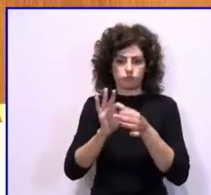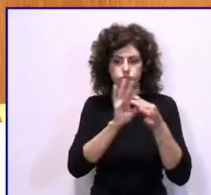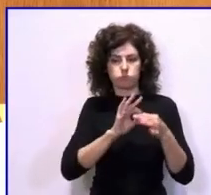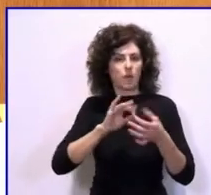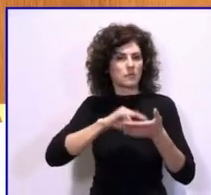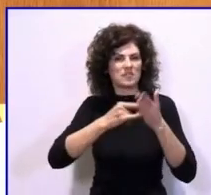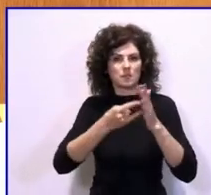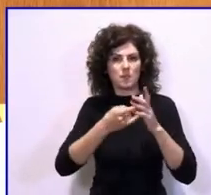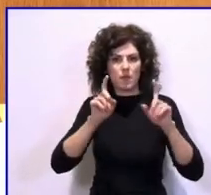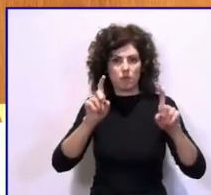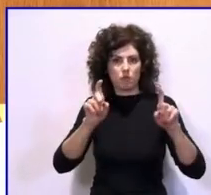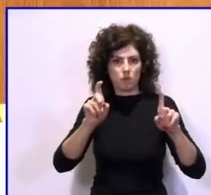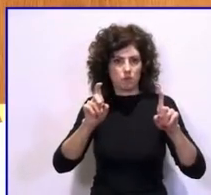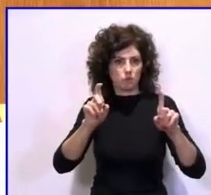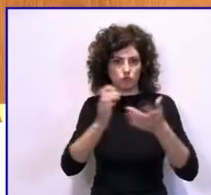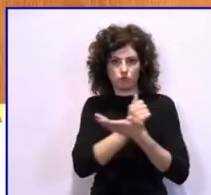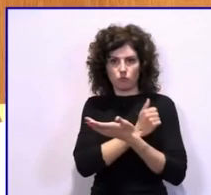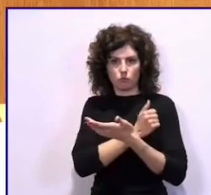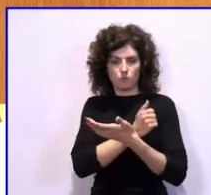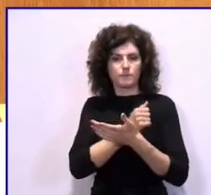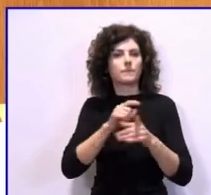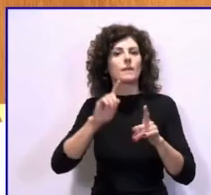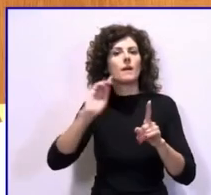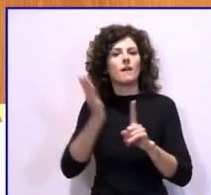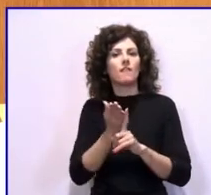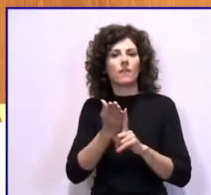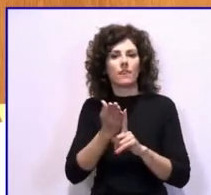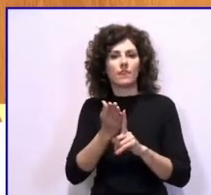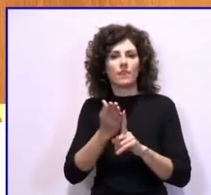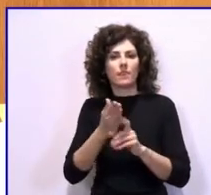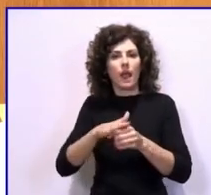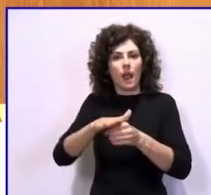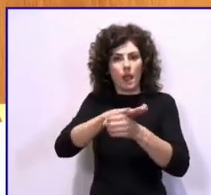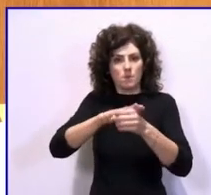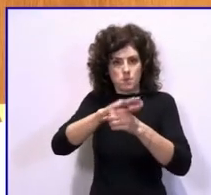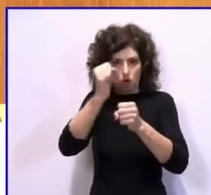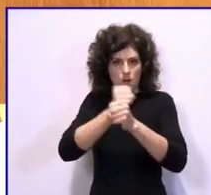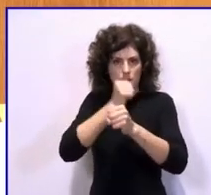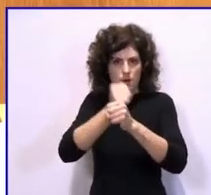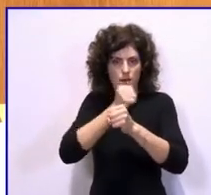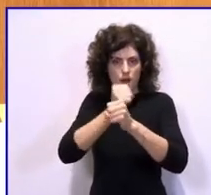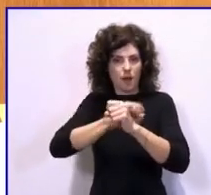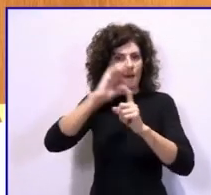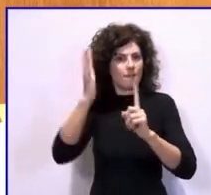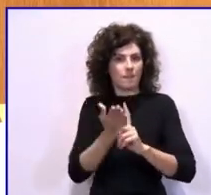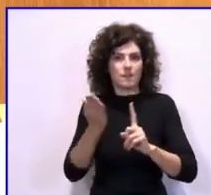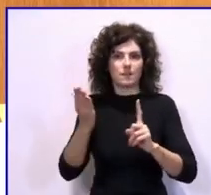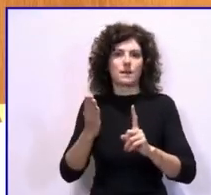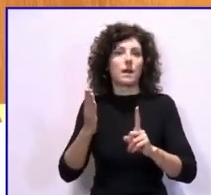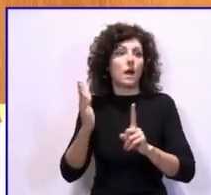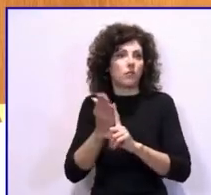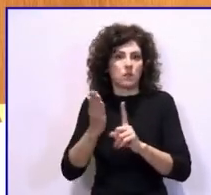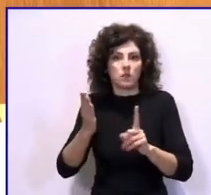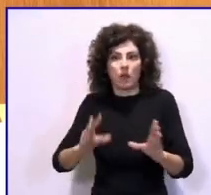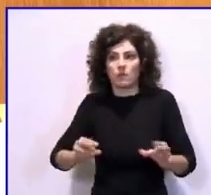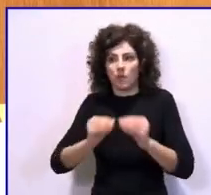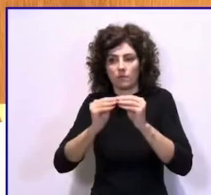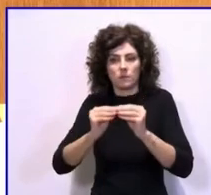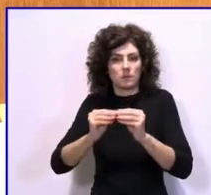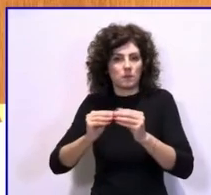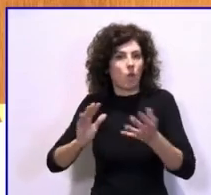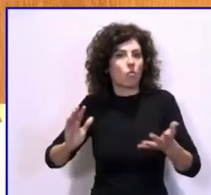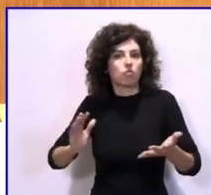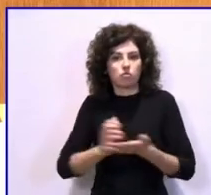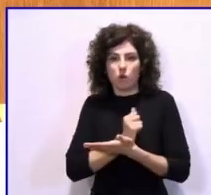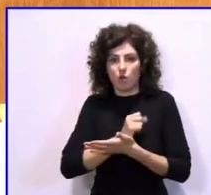sistema educativo, al ámbito laboral y, en definitiva, a todo el conjunto del